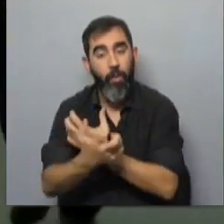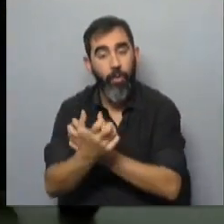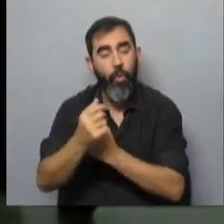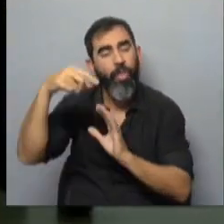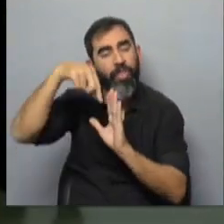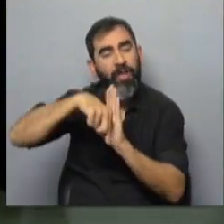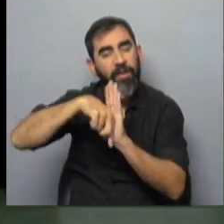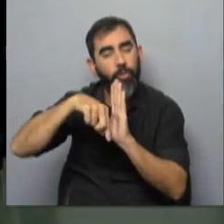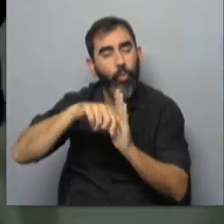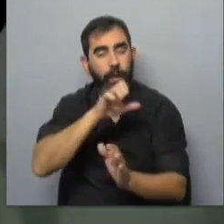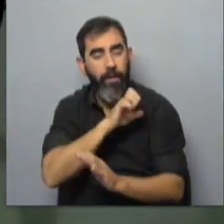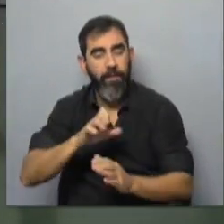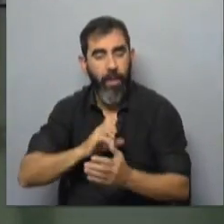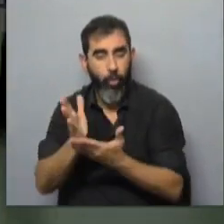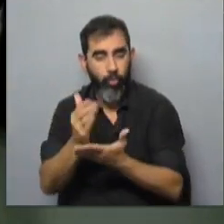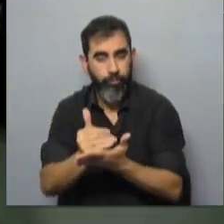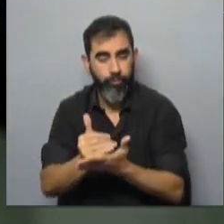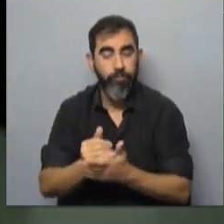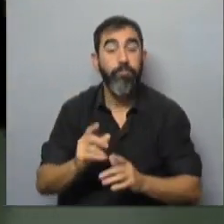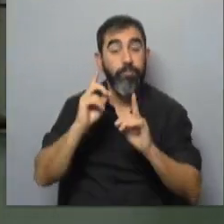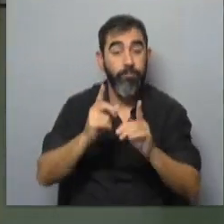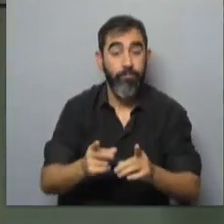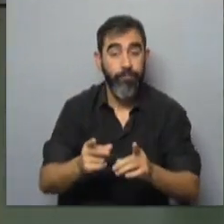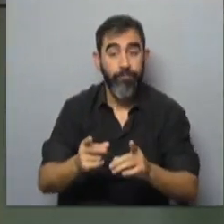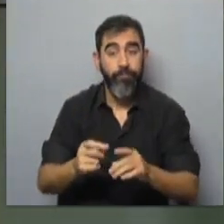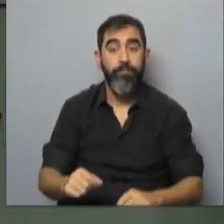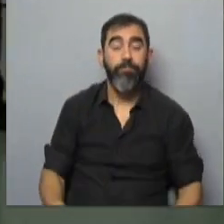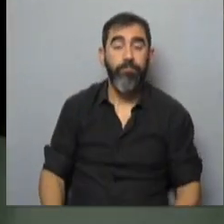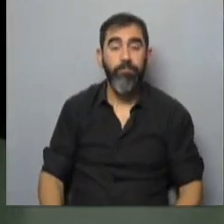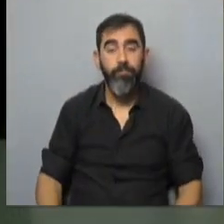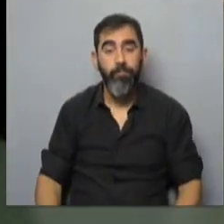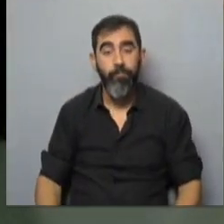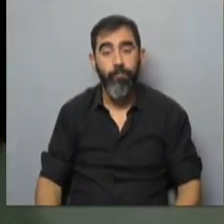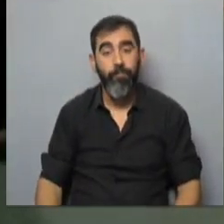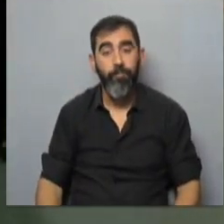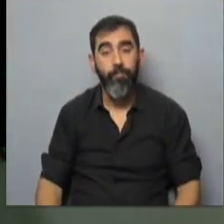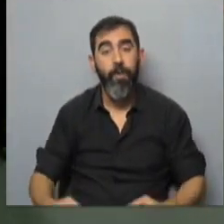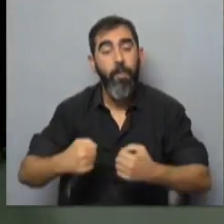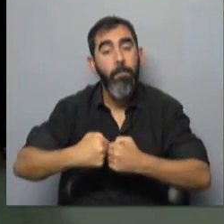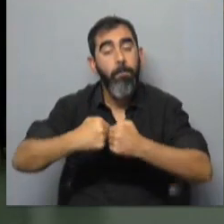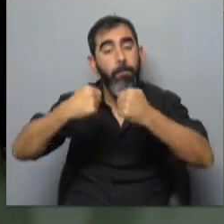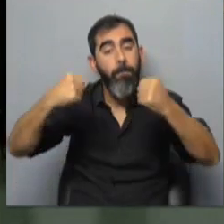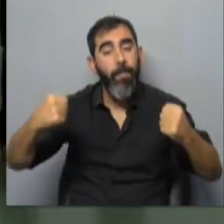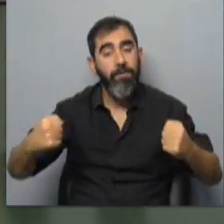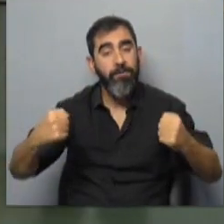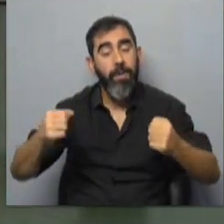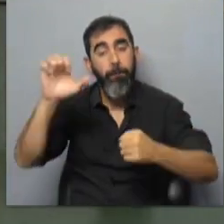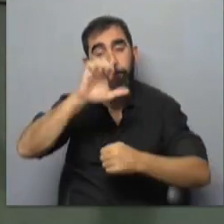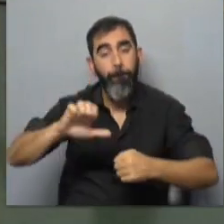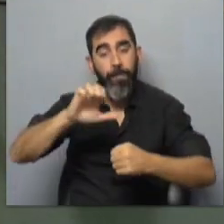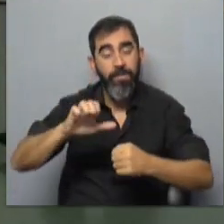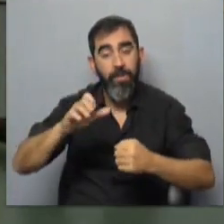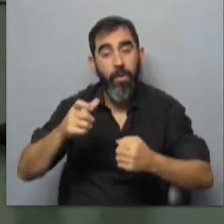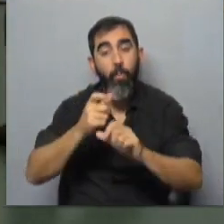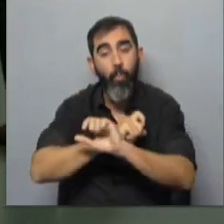sur de Brasil. Esto además hace que, y es otra resolución aparte, se amplíe a las empresas que pueden